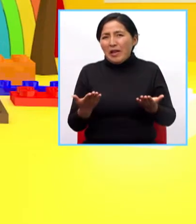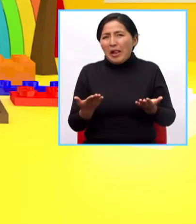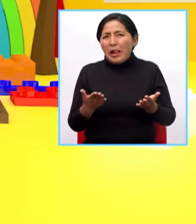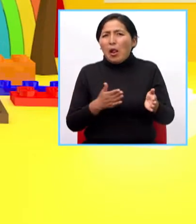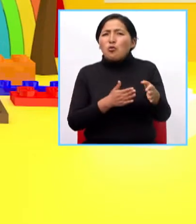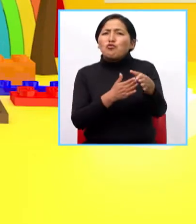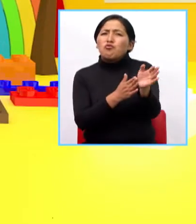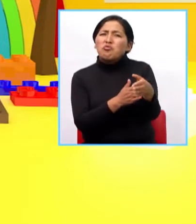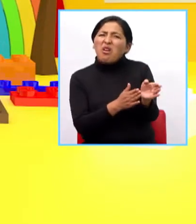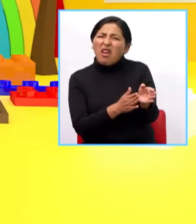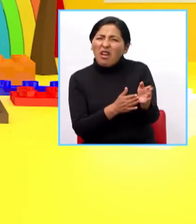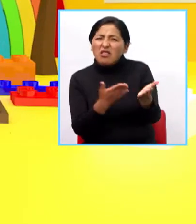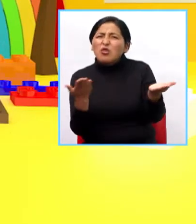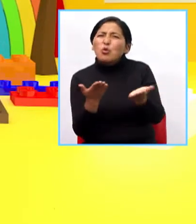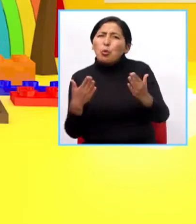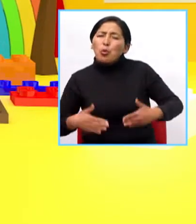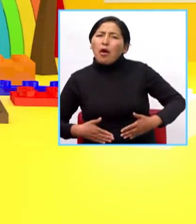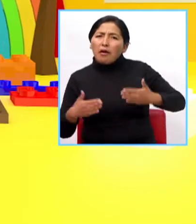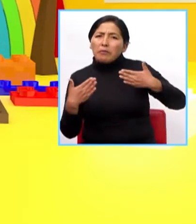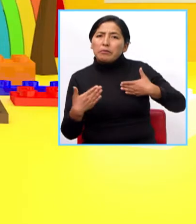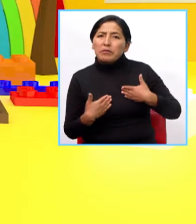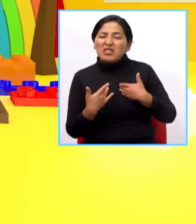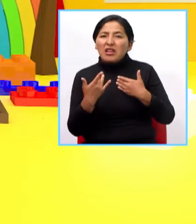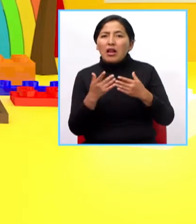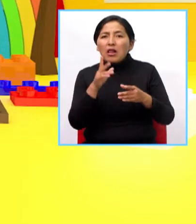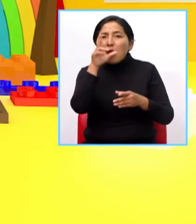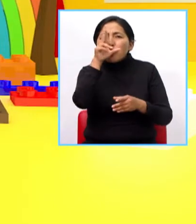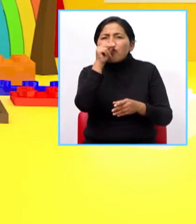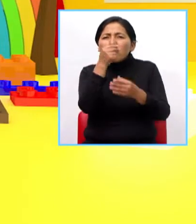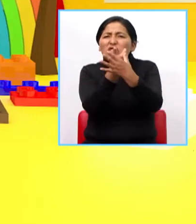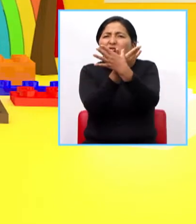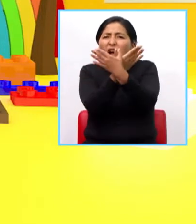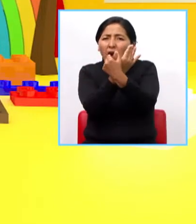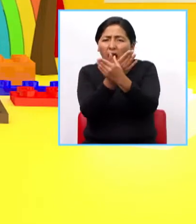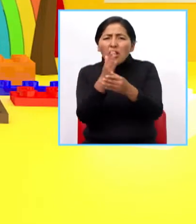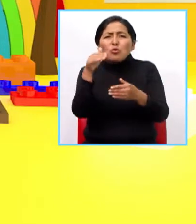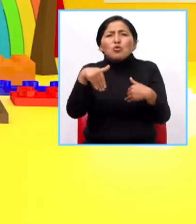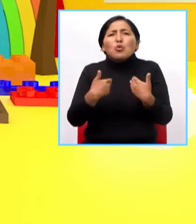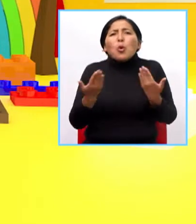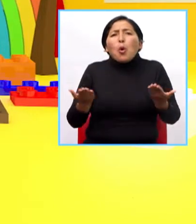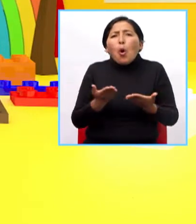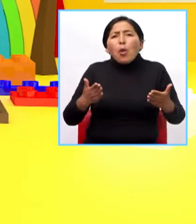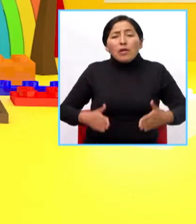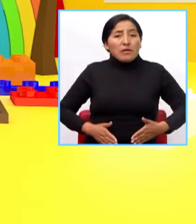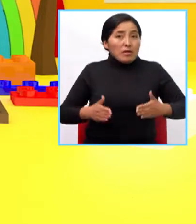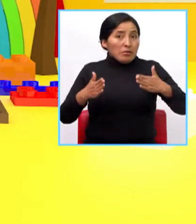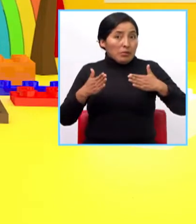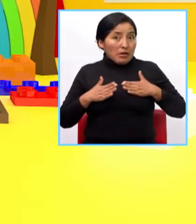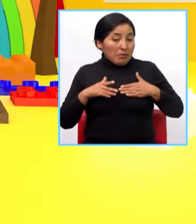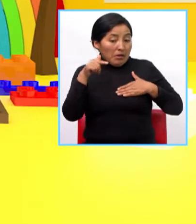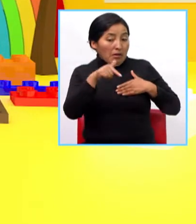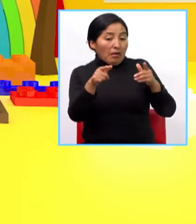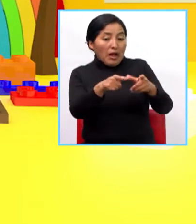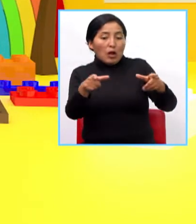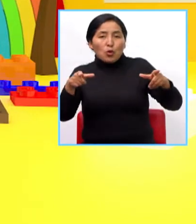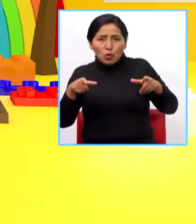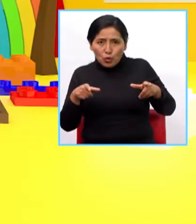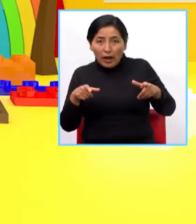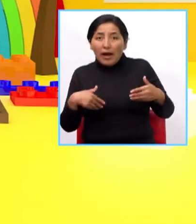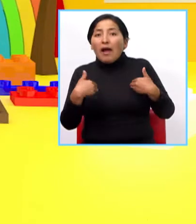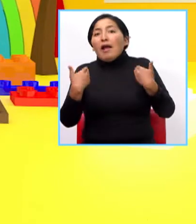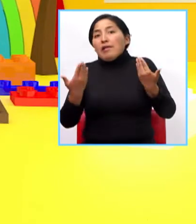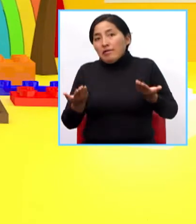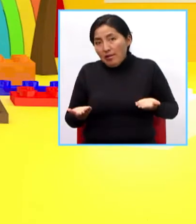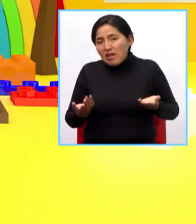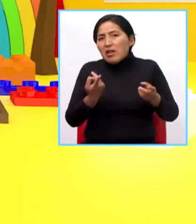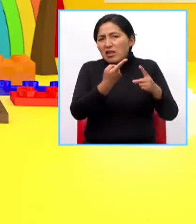peces, también las aves Ese es el lugar donde viven y este lugar tiene que tener todas